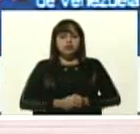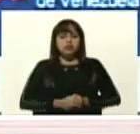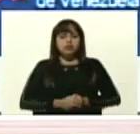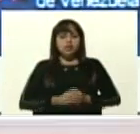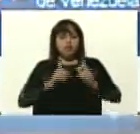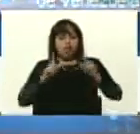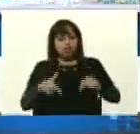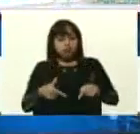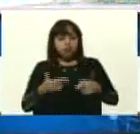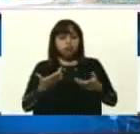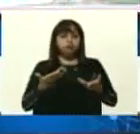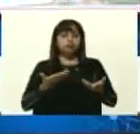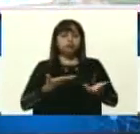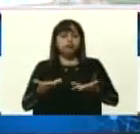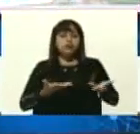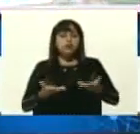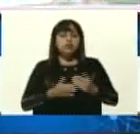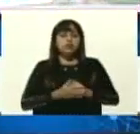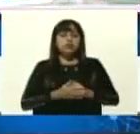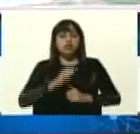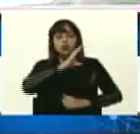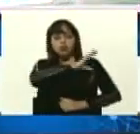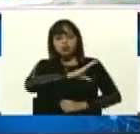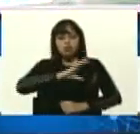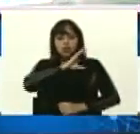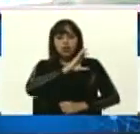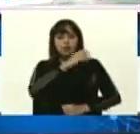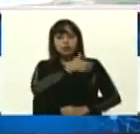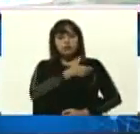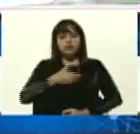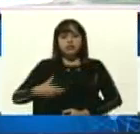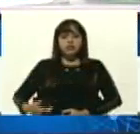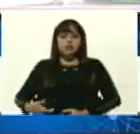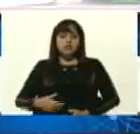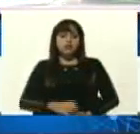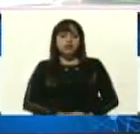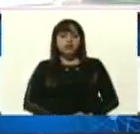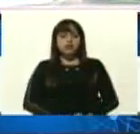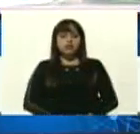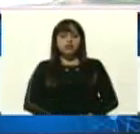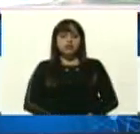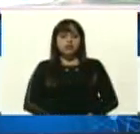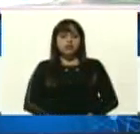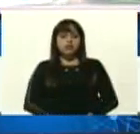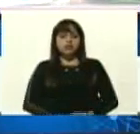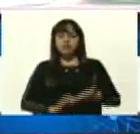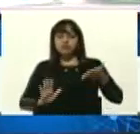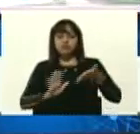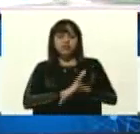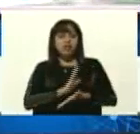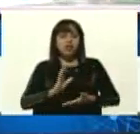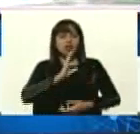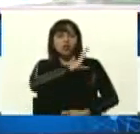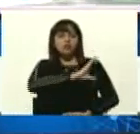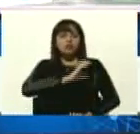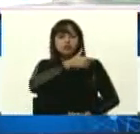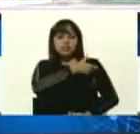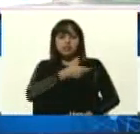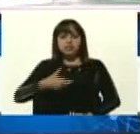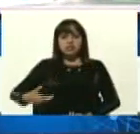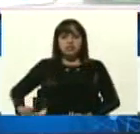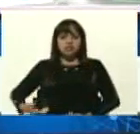lo que es el Consejo Presidencial, ¿verdad? El Consejo Presidencial